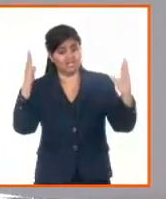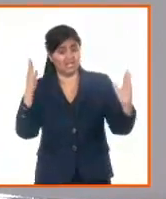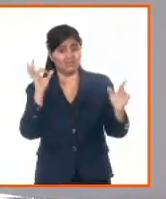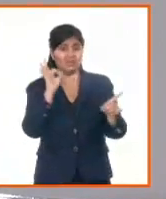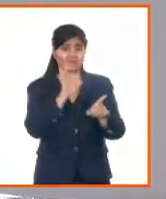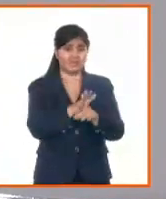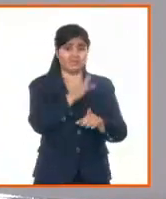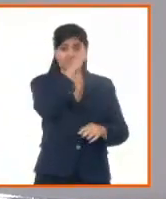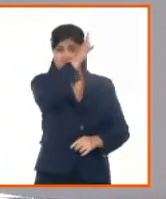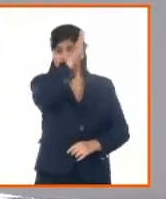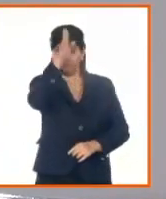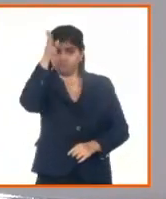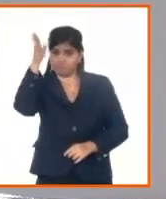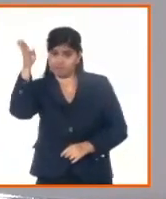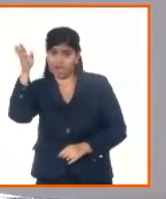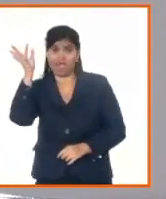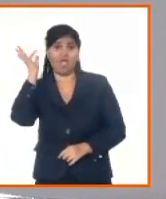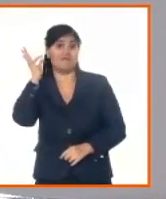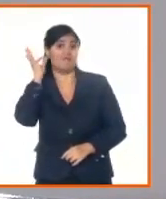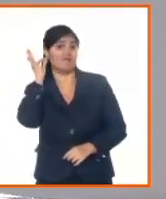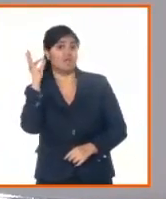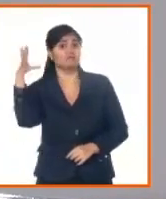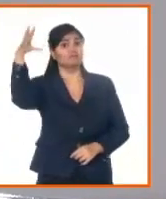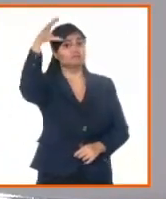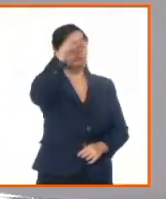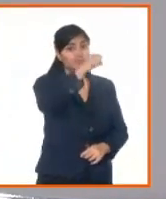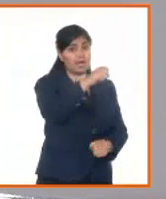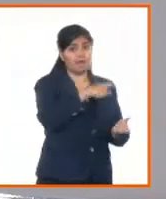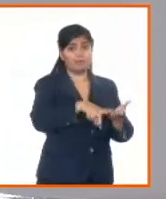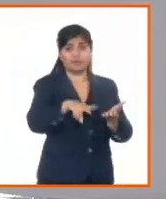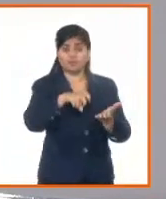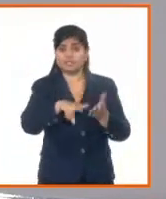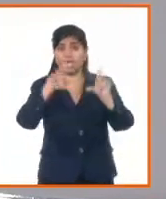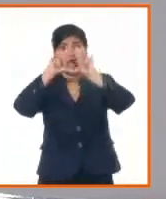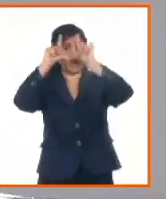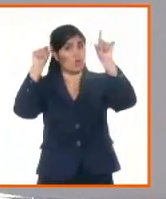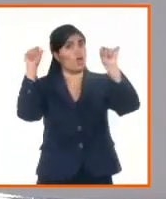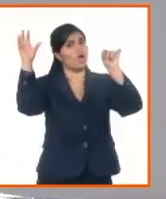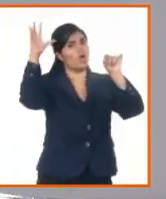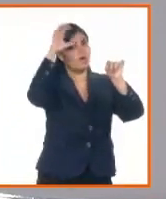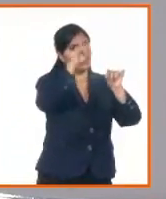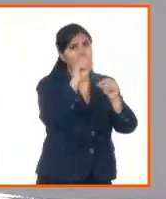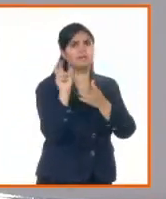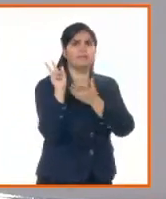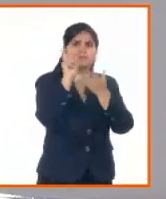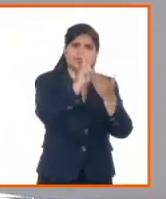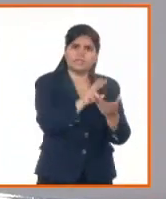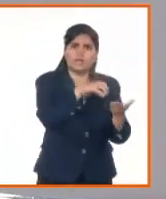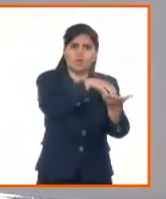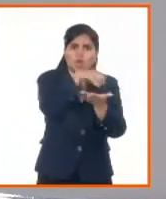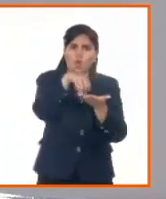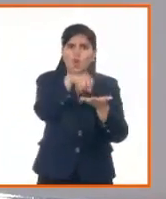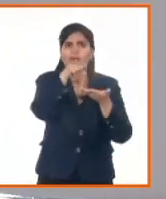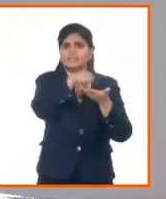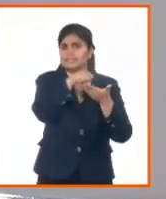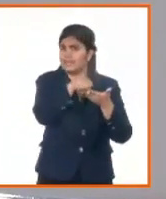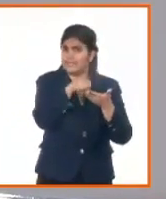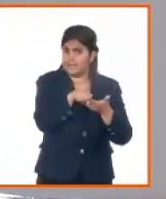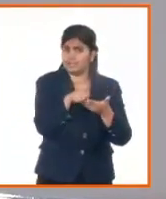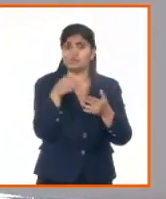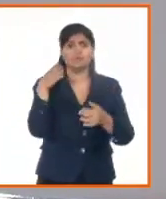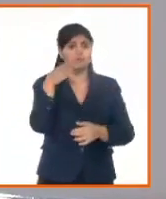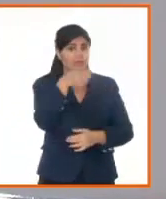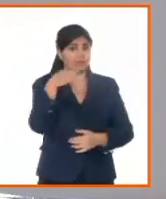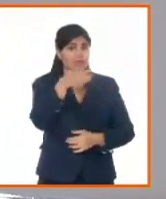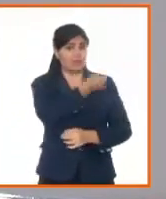recorrido en el mes de febrero, fuimos a todas las provincias del país, visitamos las unidades de prestación de servicios de mayor demanda, sobre todo los